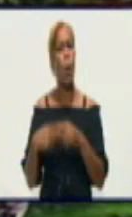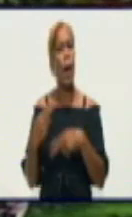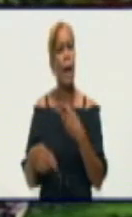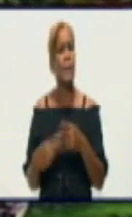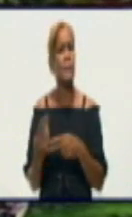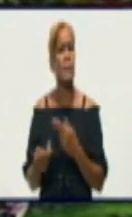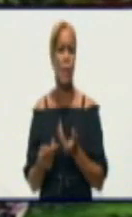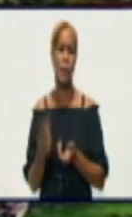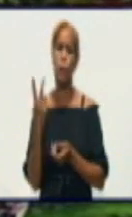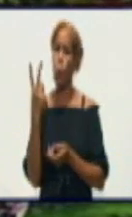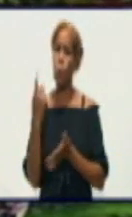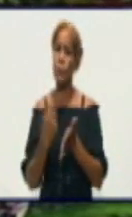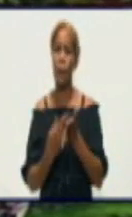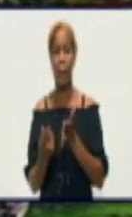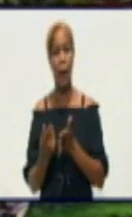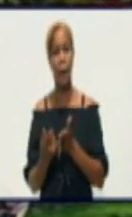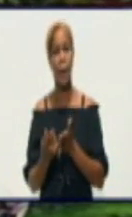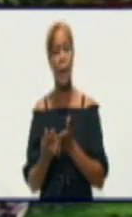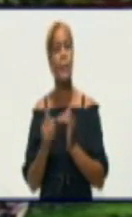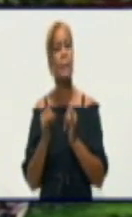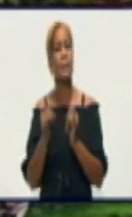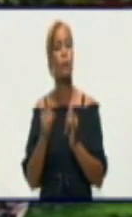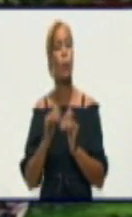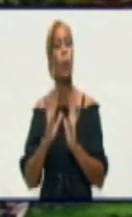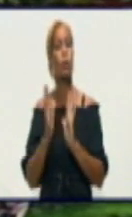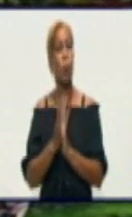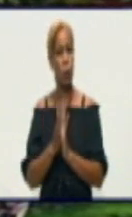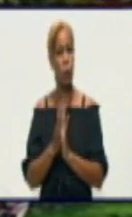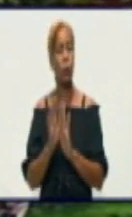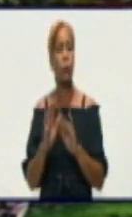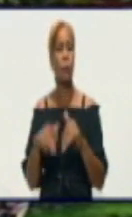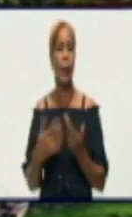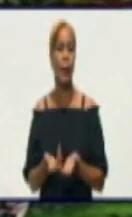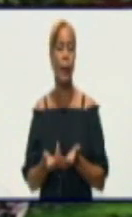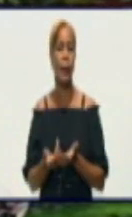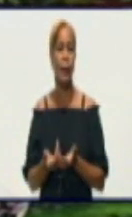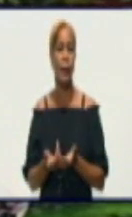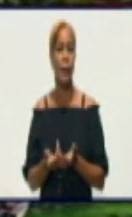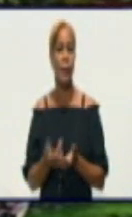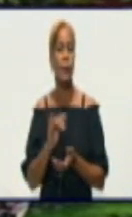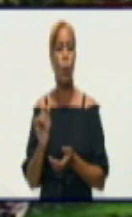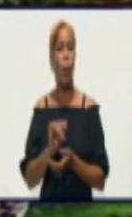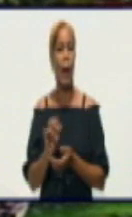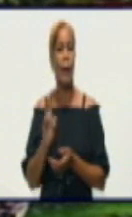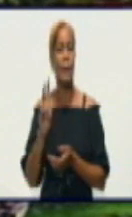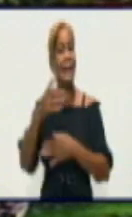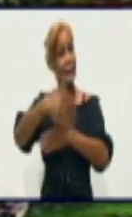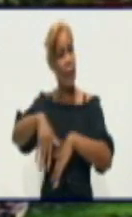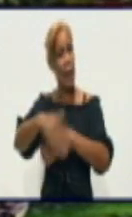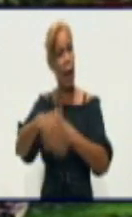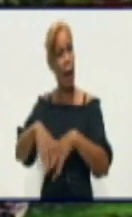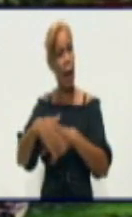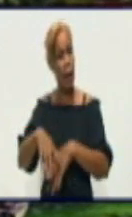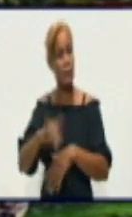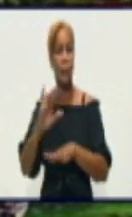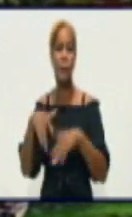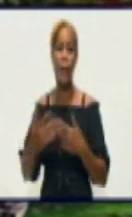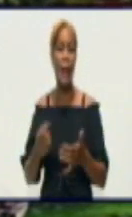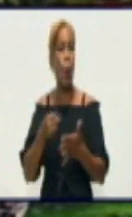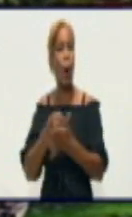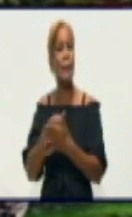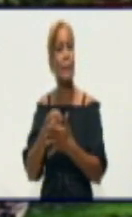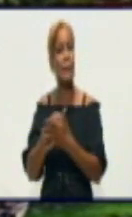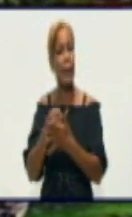actualización referida a la situación desde el punto de vista de vialidad y tránsito en Granma, la accidentalidad, cómo se había